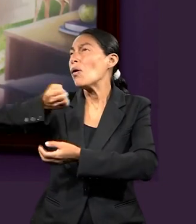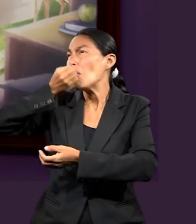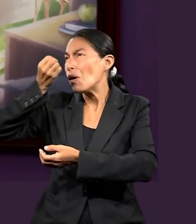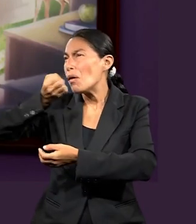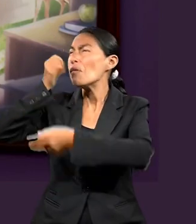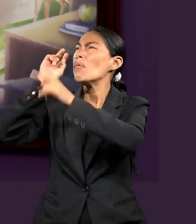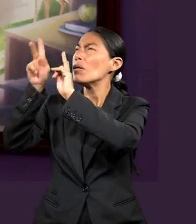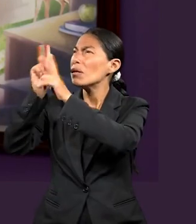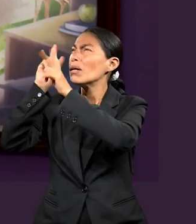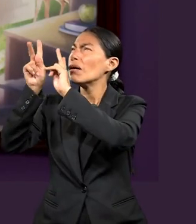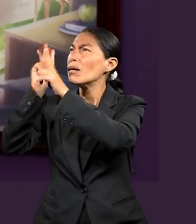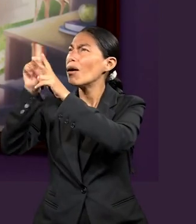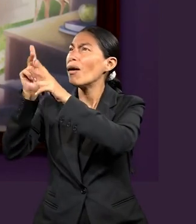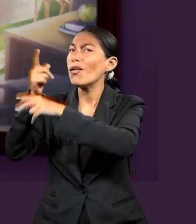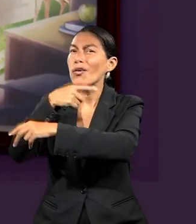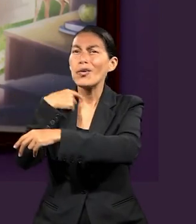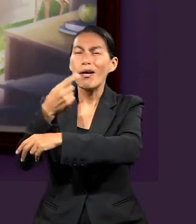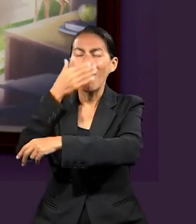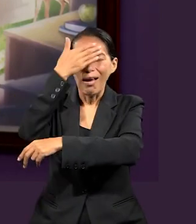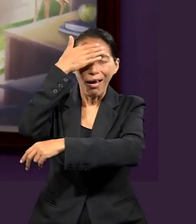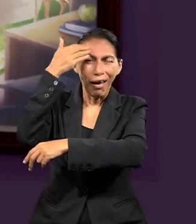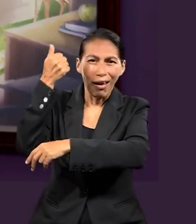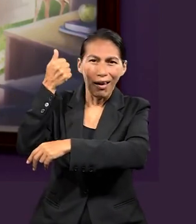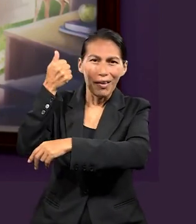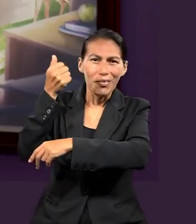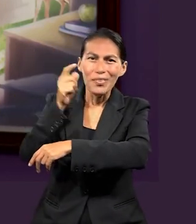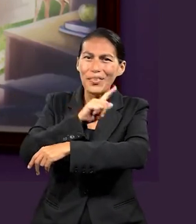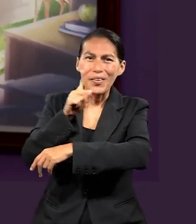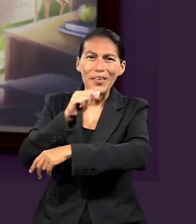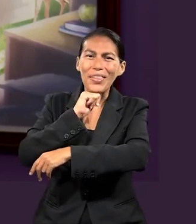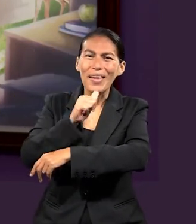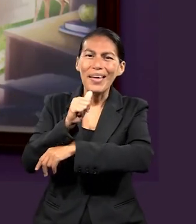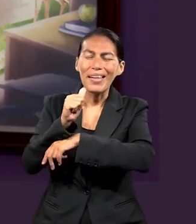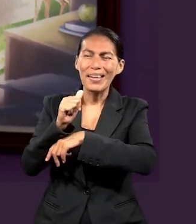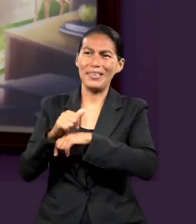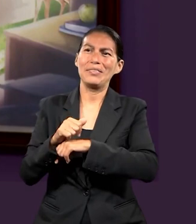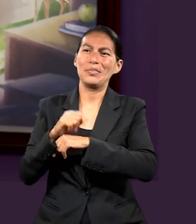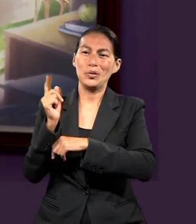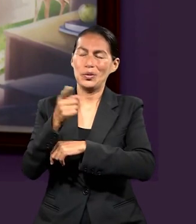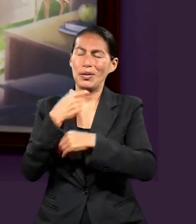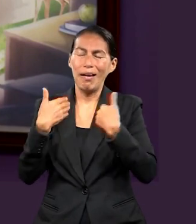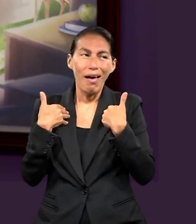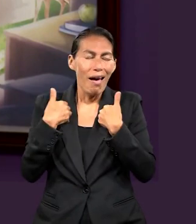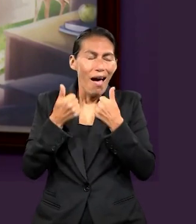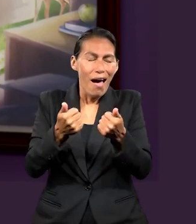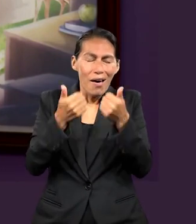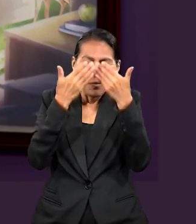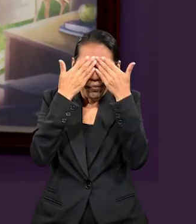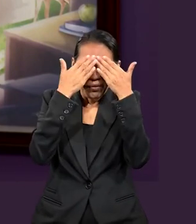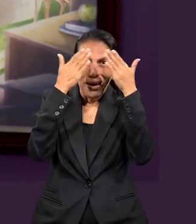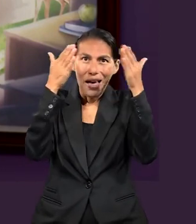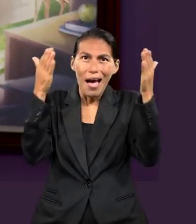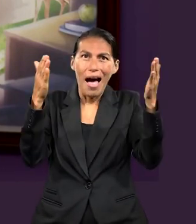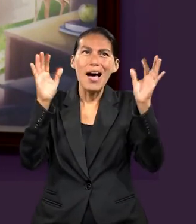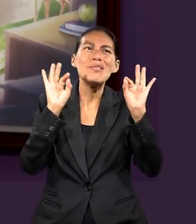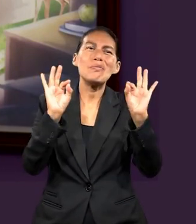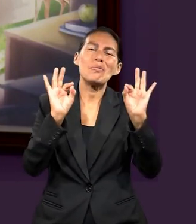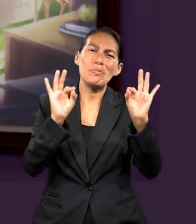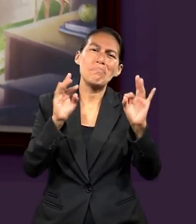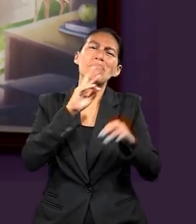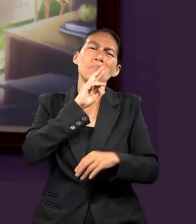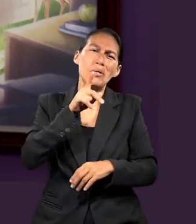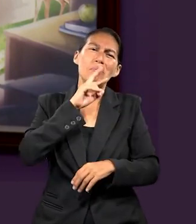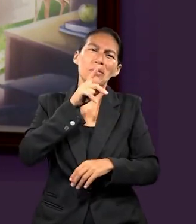Jesús, más ignorantes dejamos de ser, y más entendemos la naturaleza, nuestra